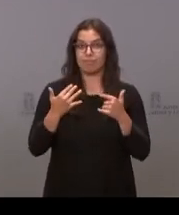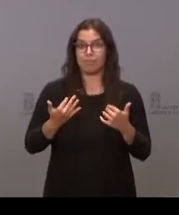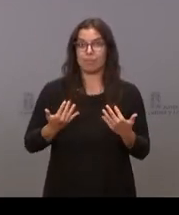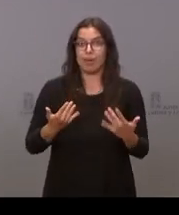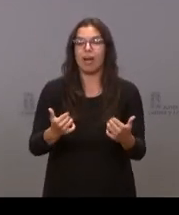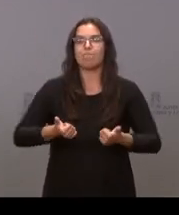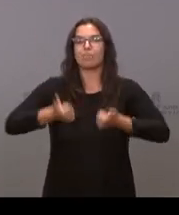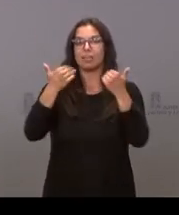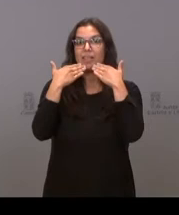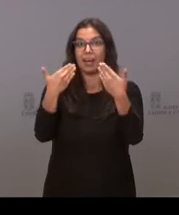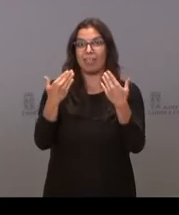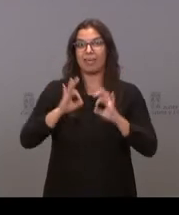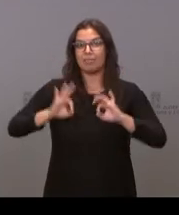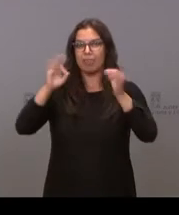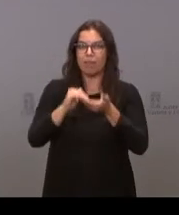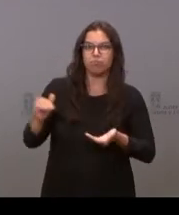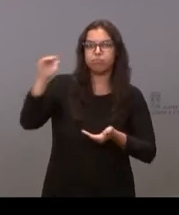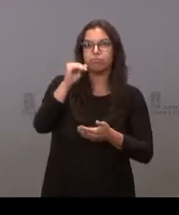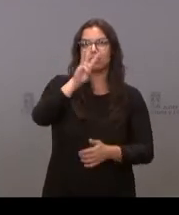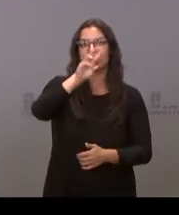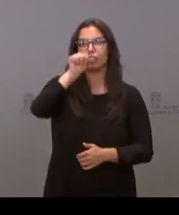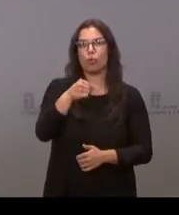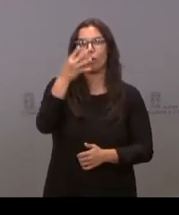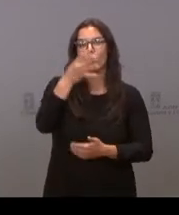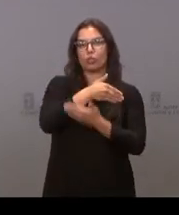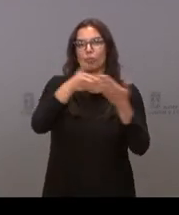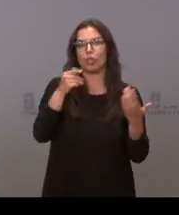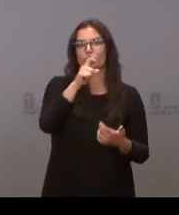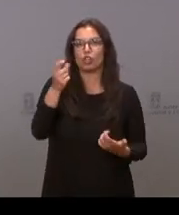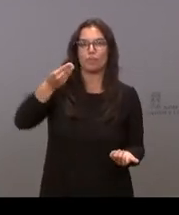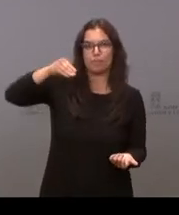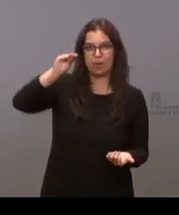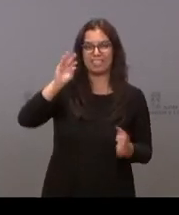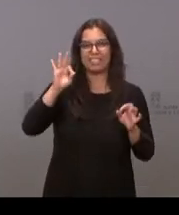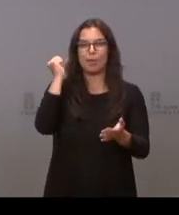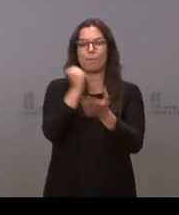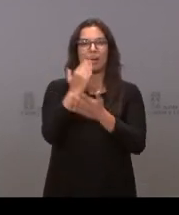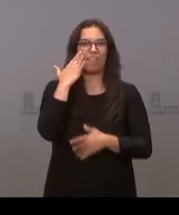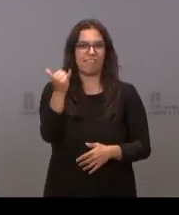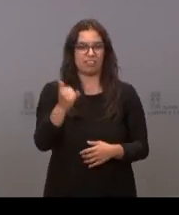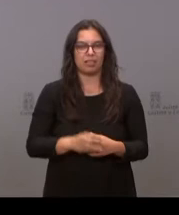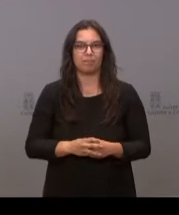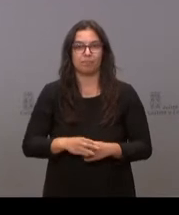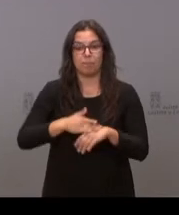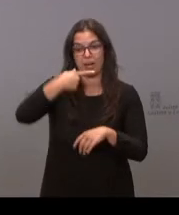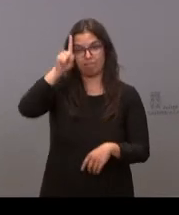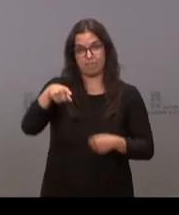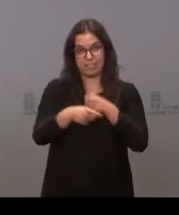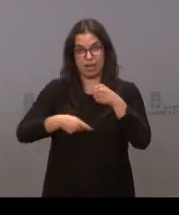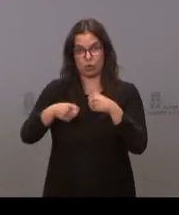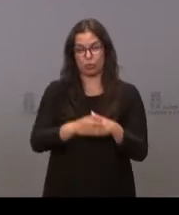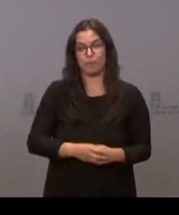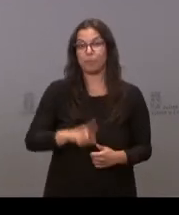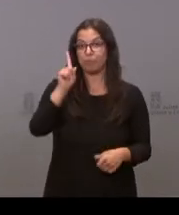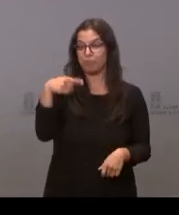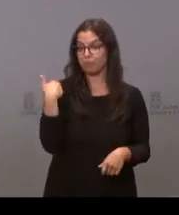a la llegada extraordinaria de 3,4 millones de dosis adicionales de Pfizer en el mes de agosto. Acabamos de